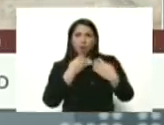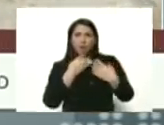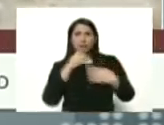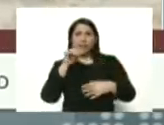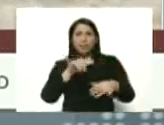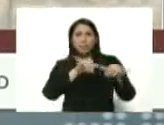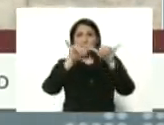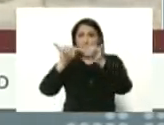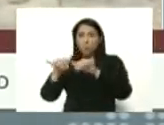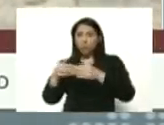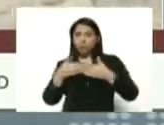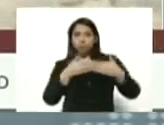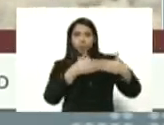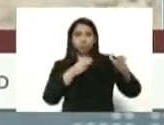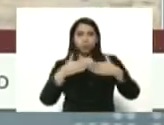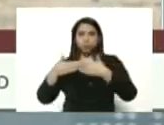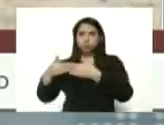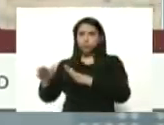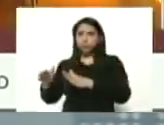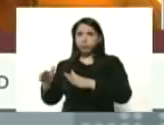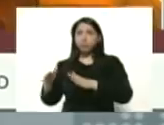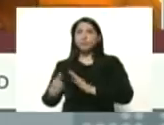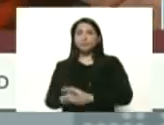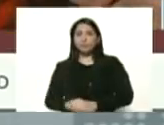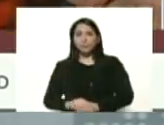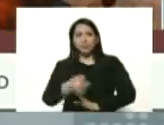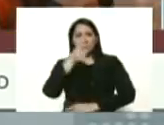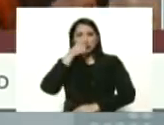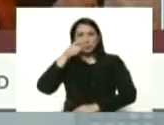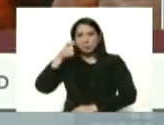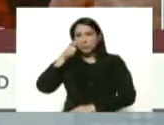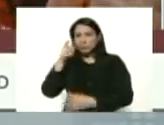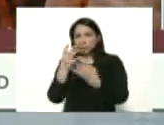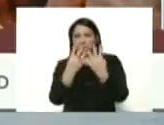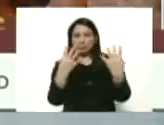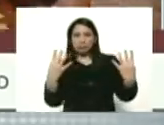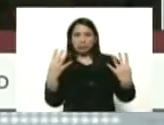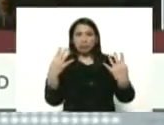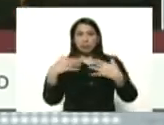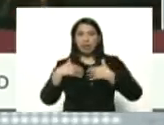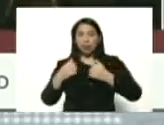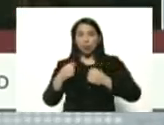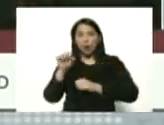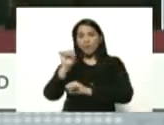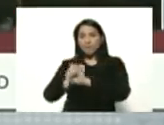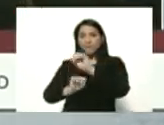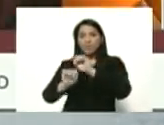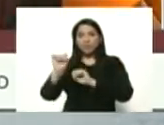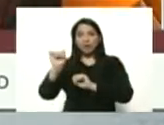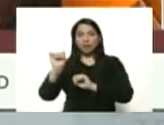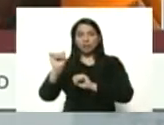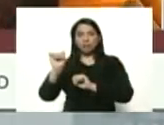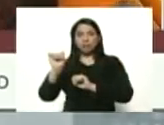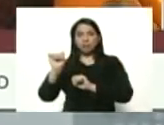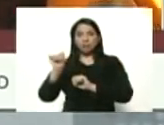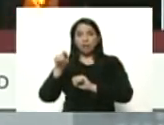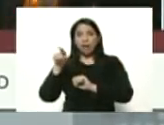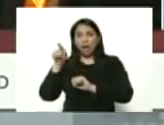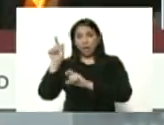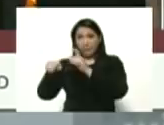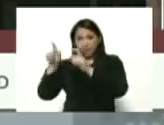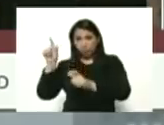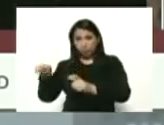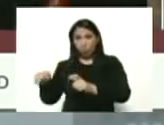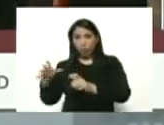garantice presidente el cerco sanitario y epidemiológico para evitar que estos compatriotas que